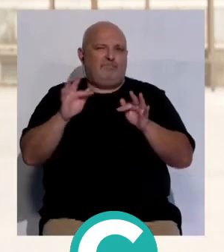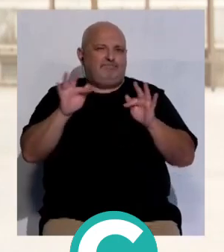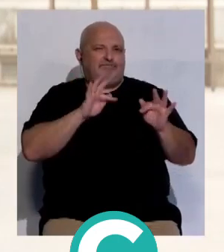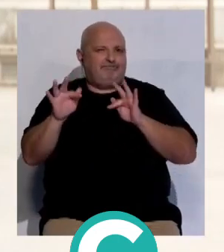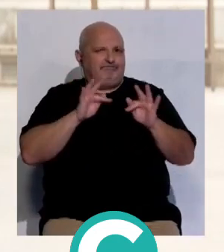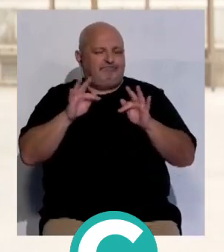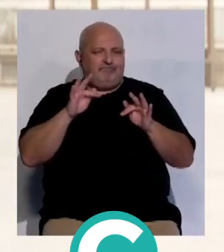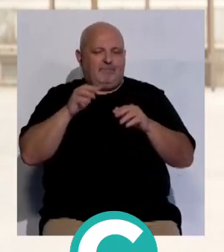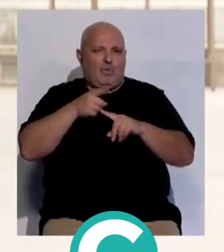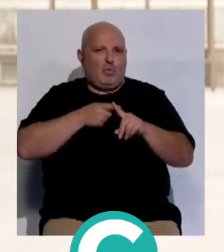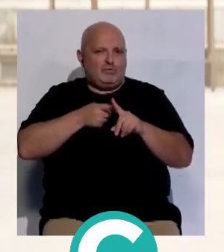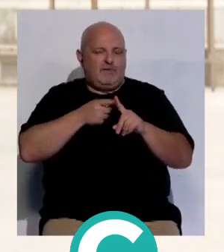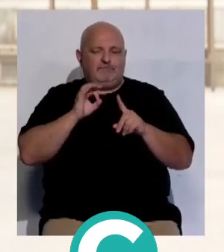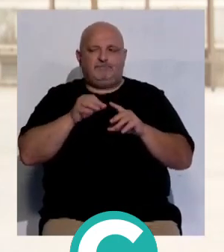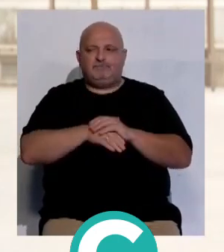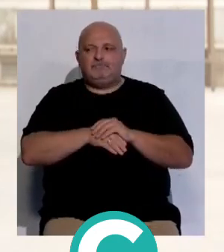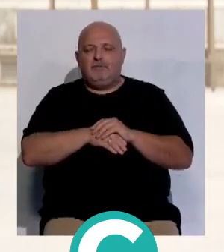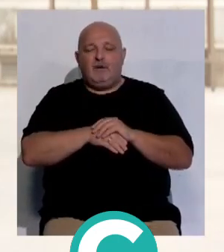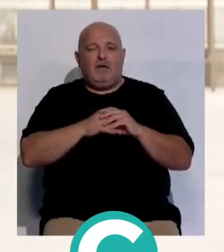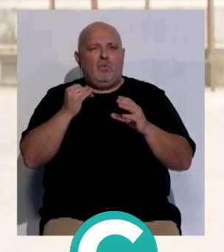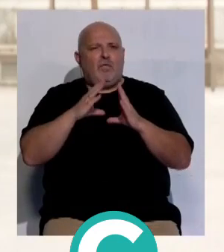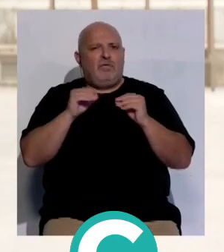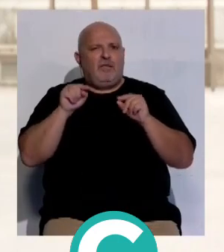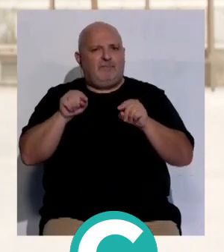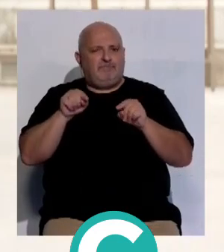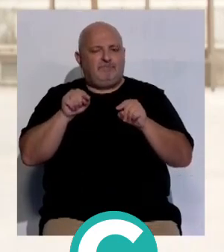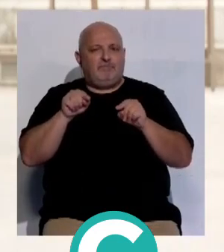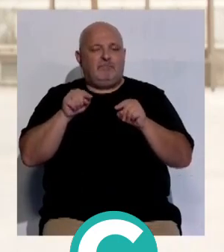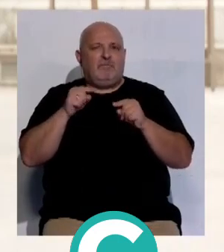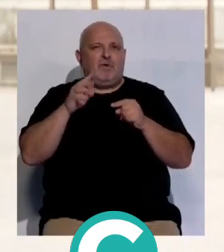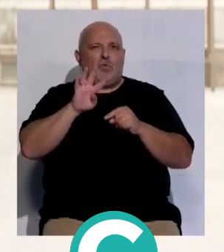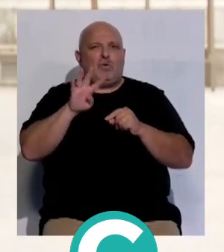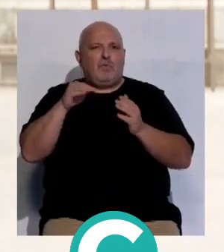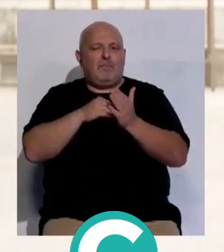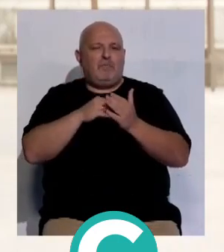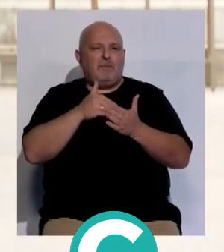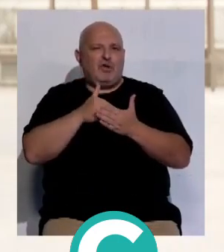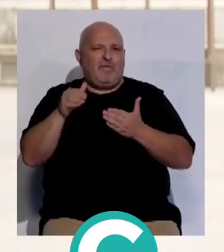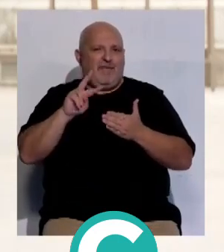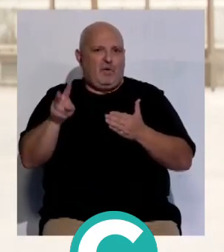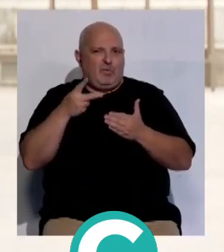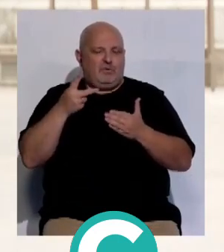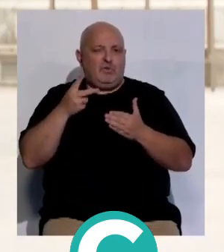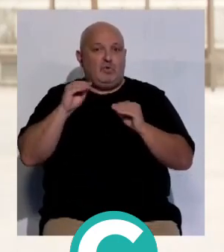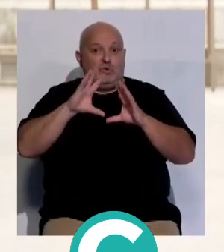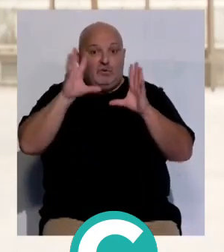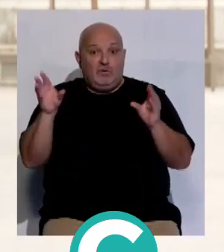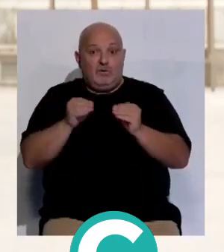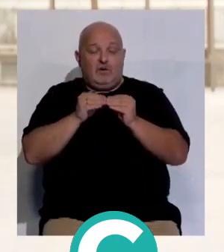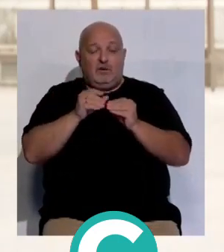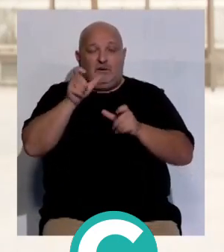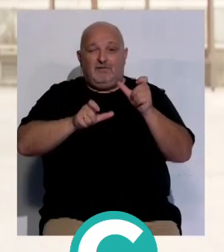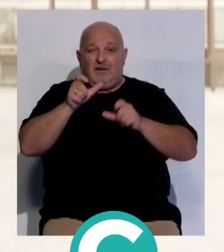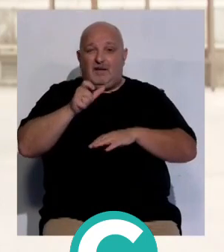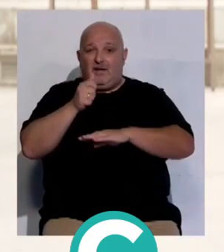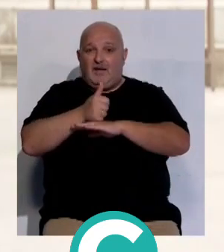este caso de instrumentalizar la Junta de Andalucía y los 44.000 millones de euros que son del conjunto de las andaluzas